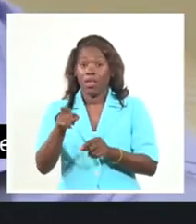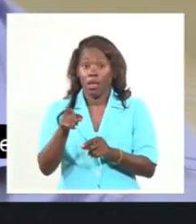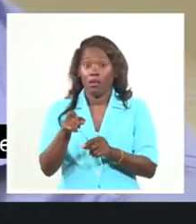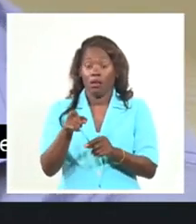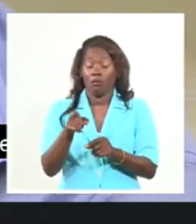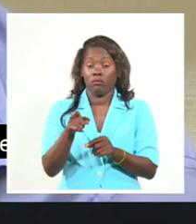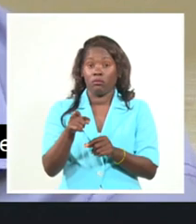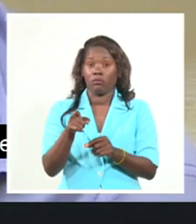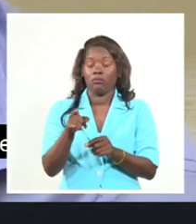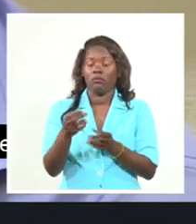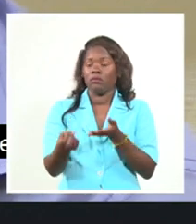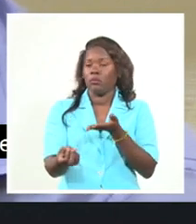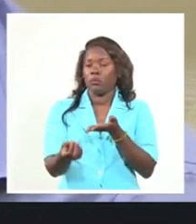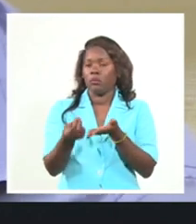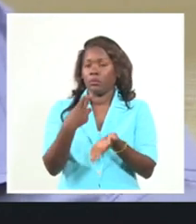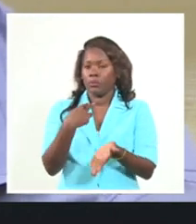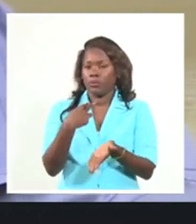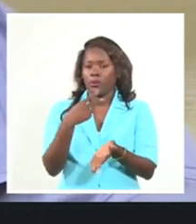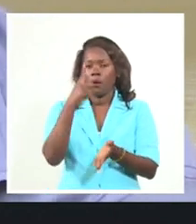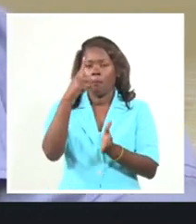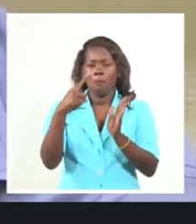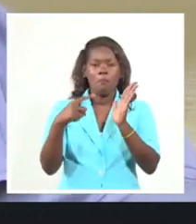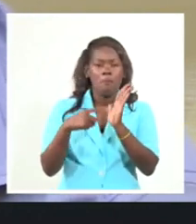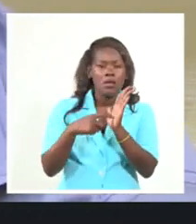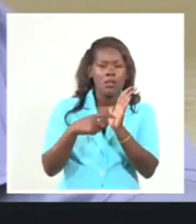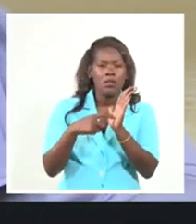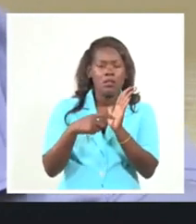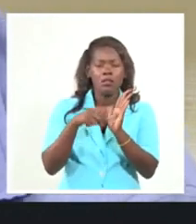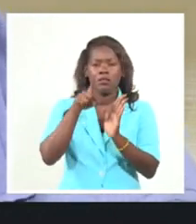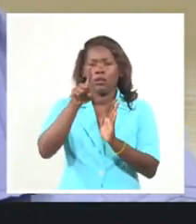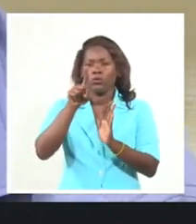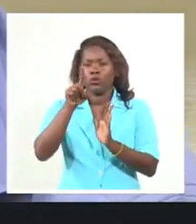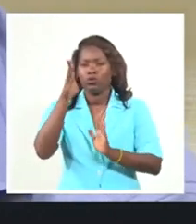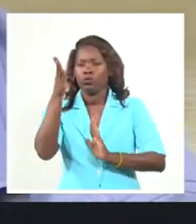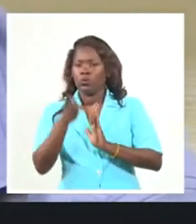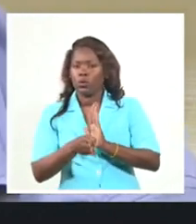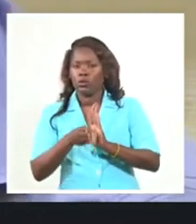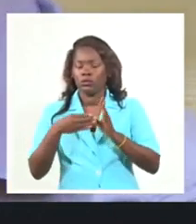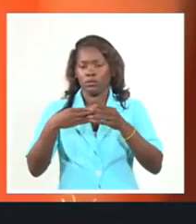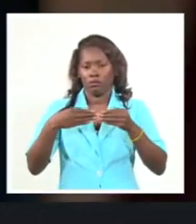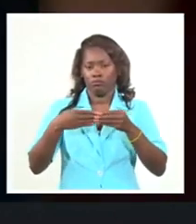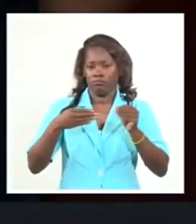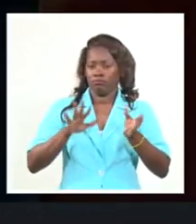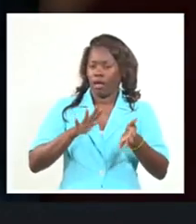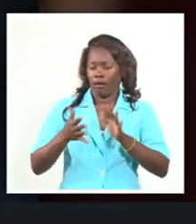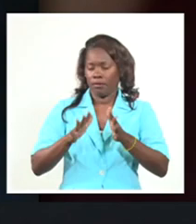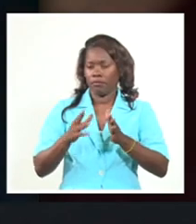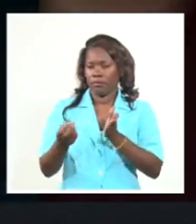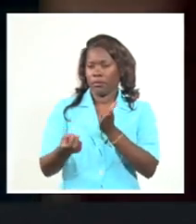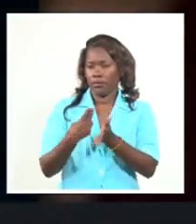de mil, mil y pico dólares, mil, mil ciento cincuenta, más o menos.